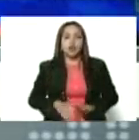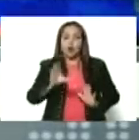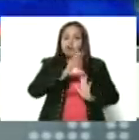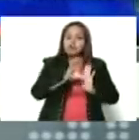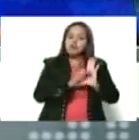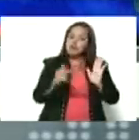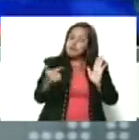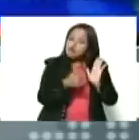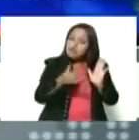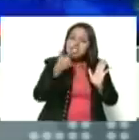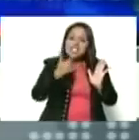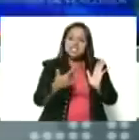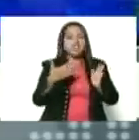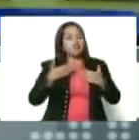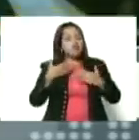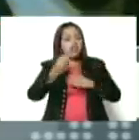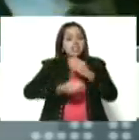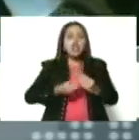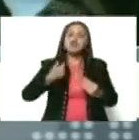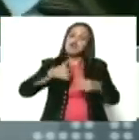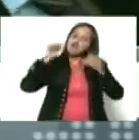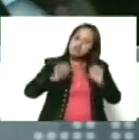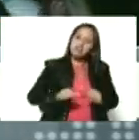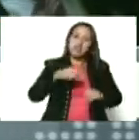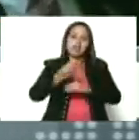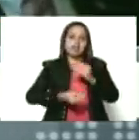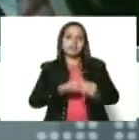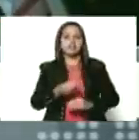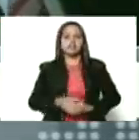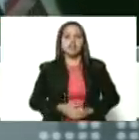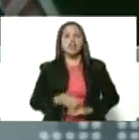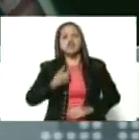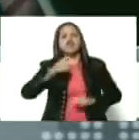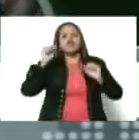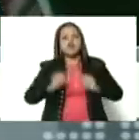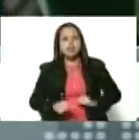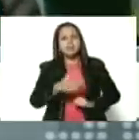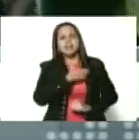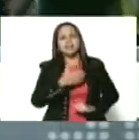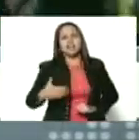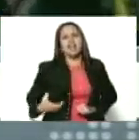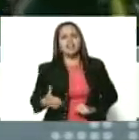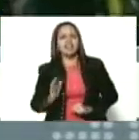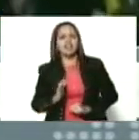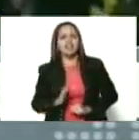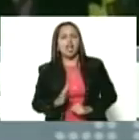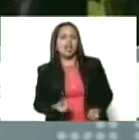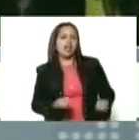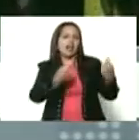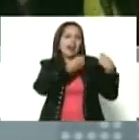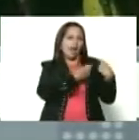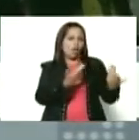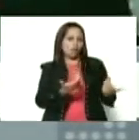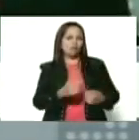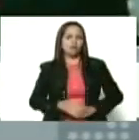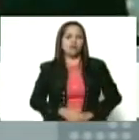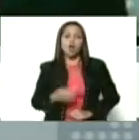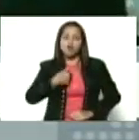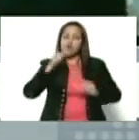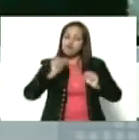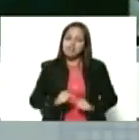constitucionalmente, como lo hice yo, yo sí lo hice. Yo sí fui presidente interino. Yo sí fui presidente